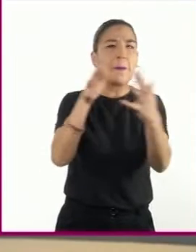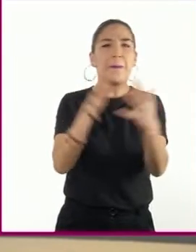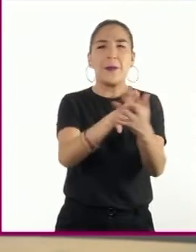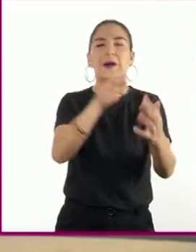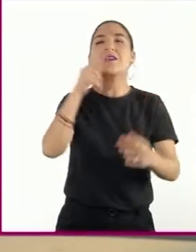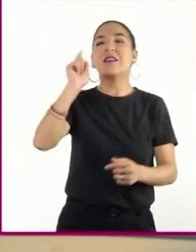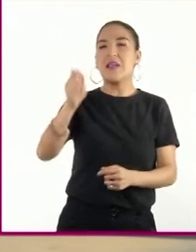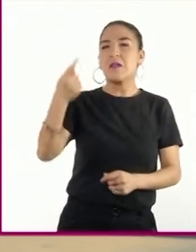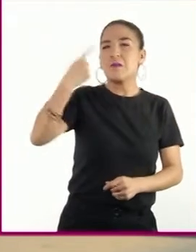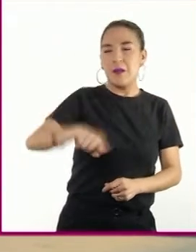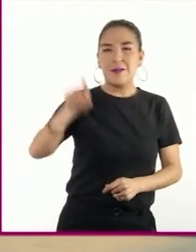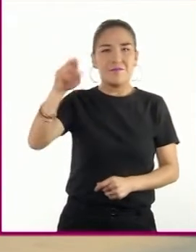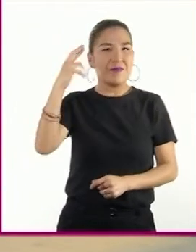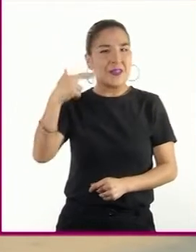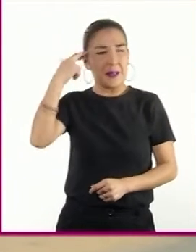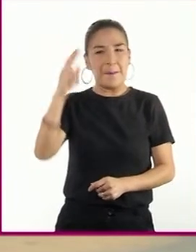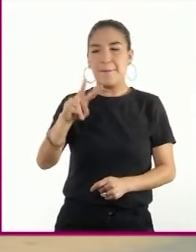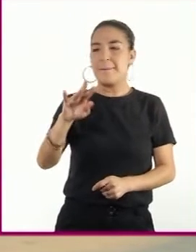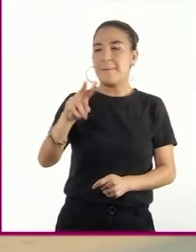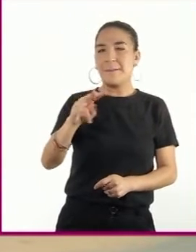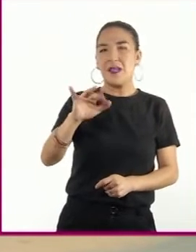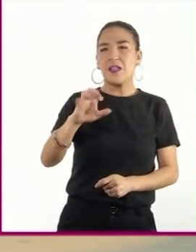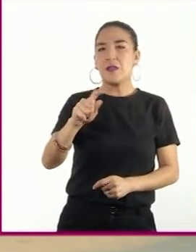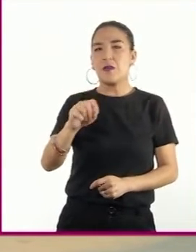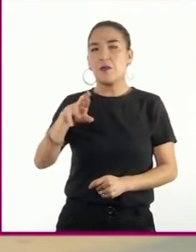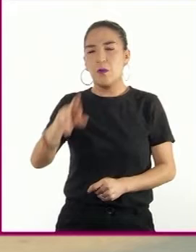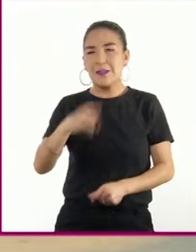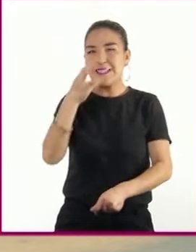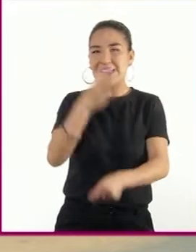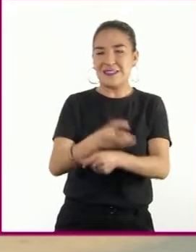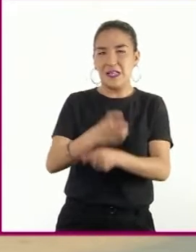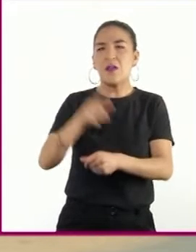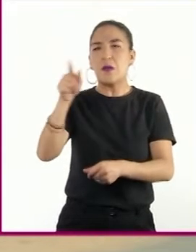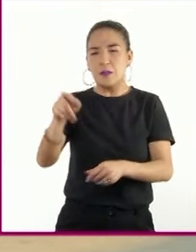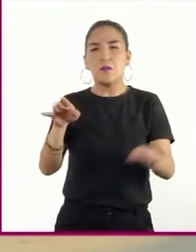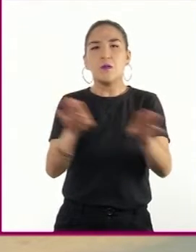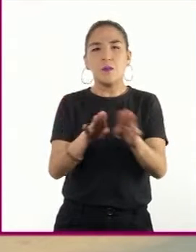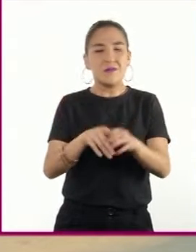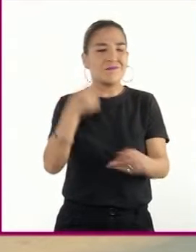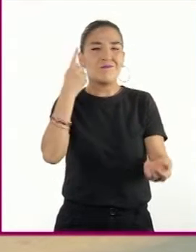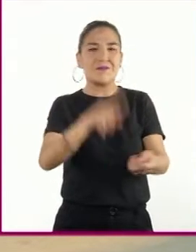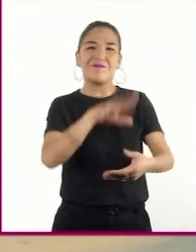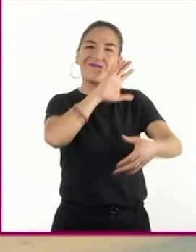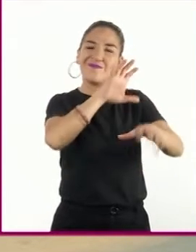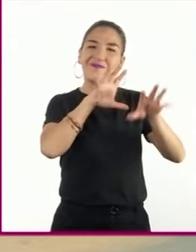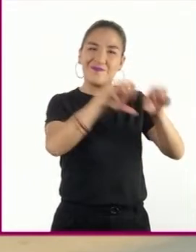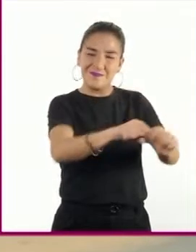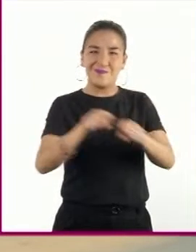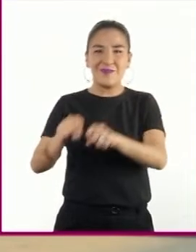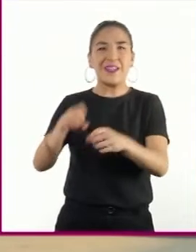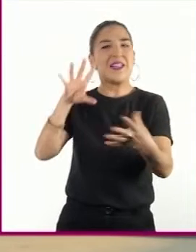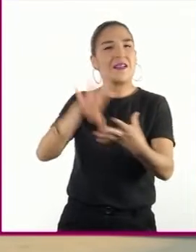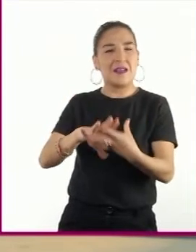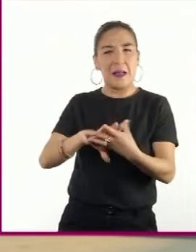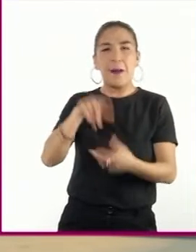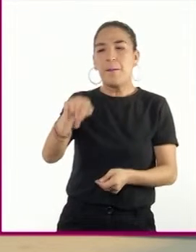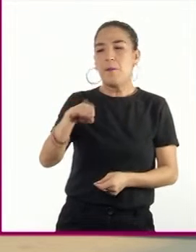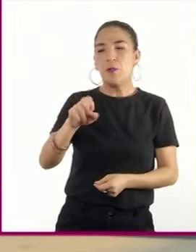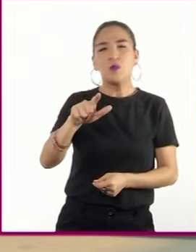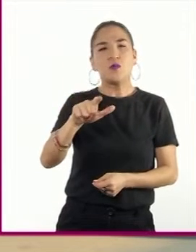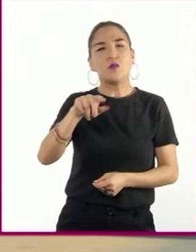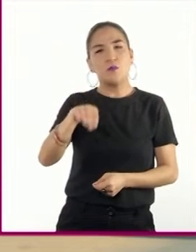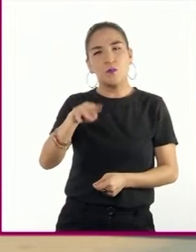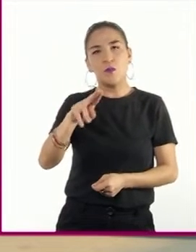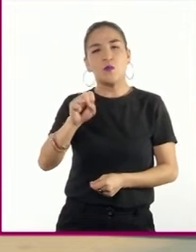del rey Víctor Manuel III, destituyen y encarcelan a Mussolini. Disuelven el partido fascista